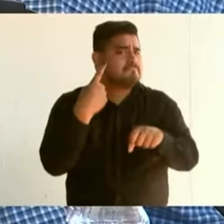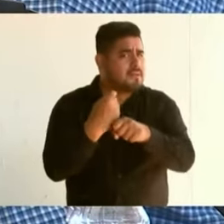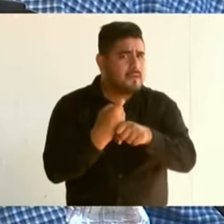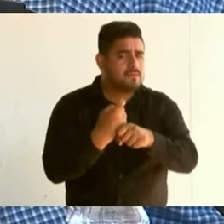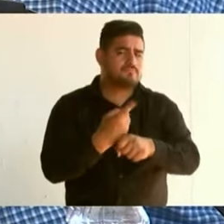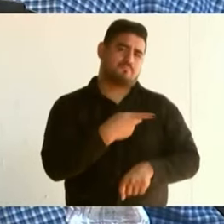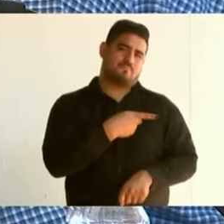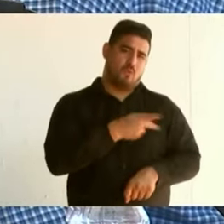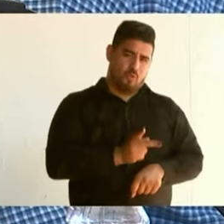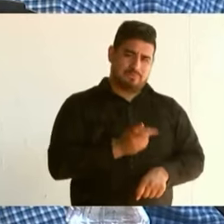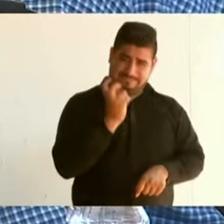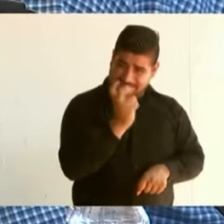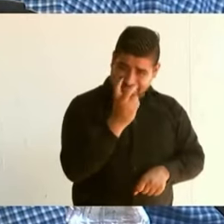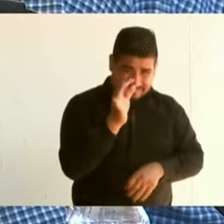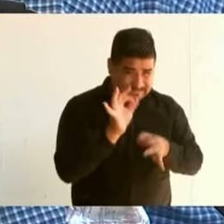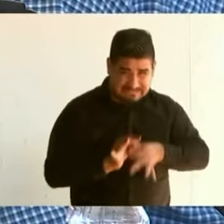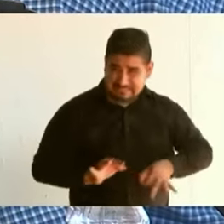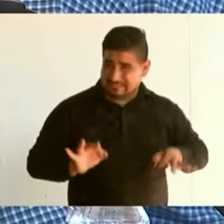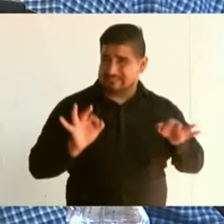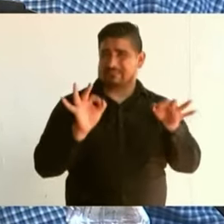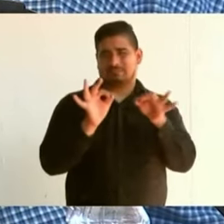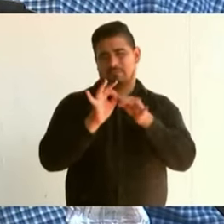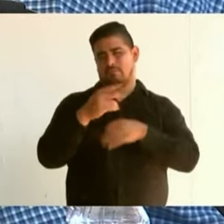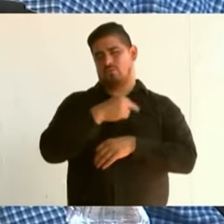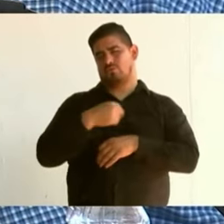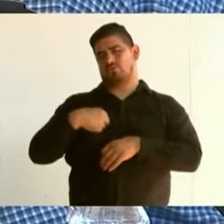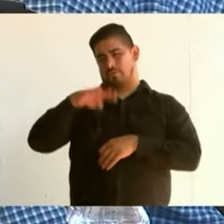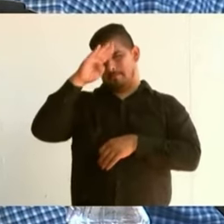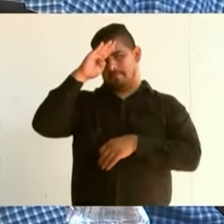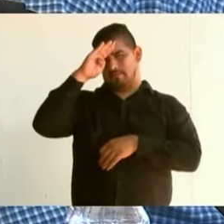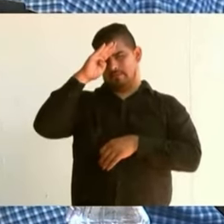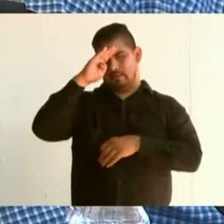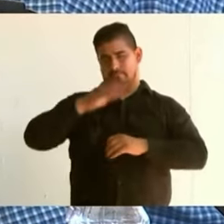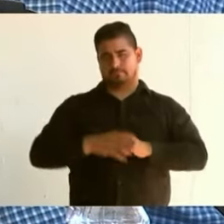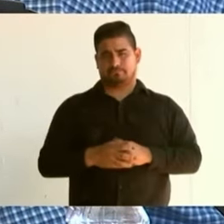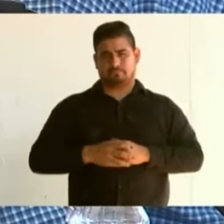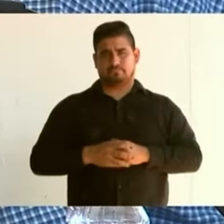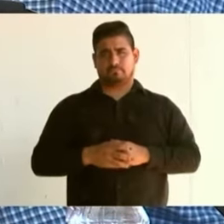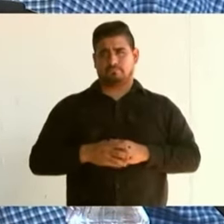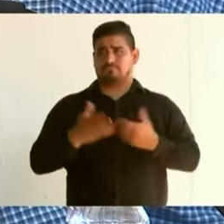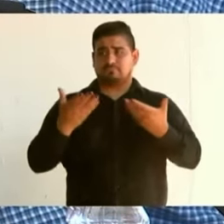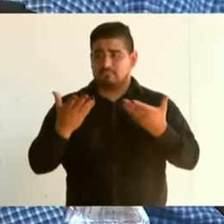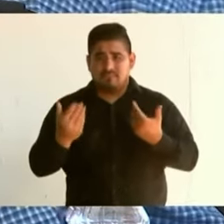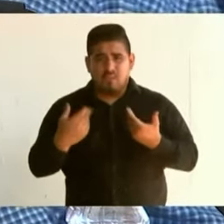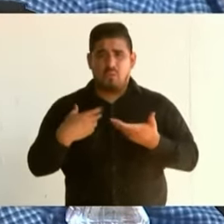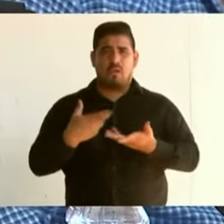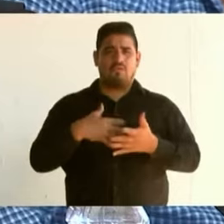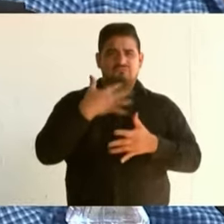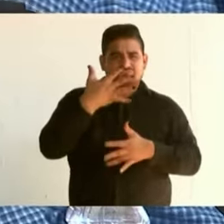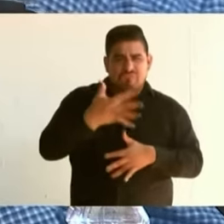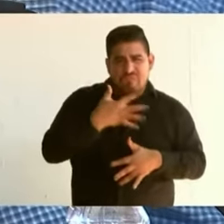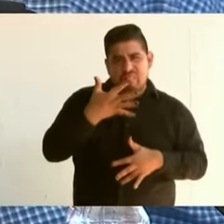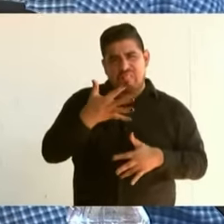Esa es esencia de nuestro pensamiento. El que no haya corrupción.